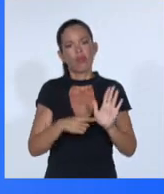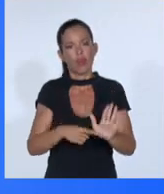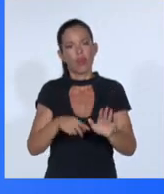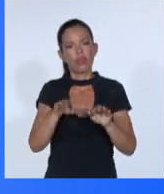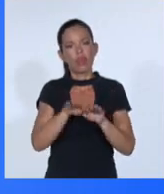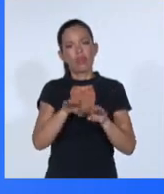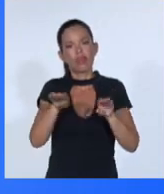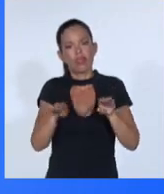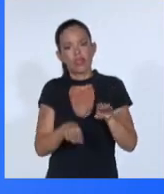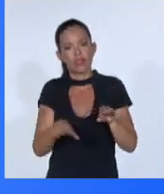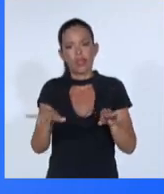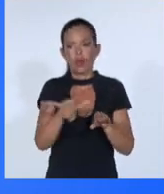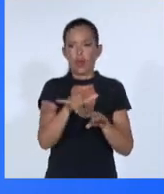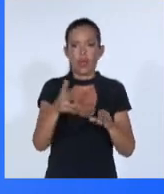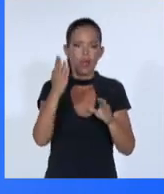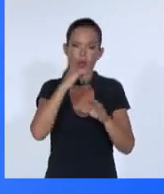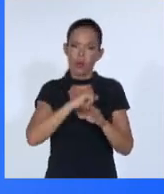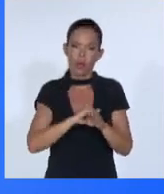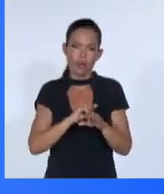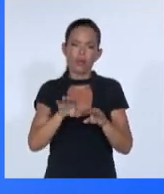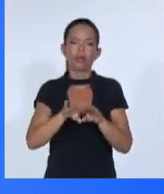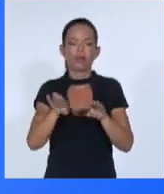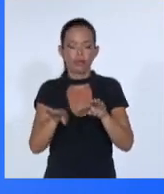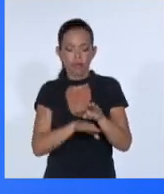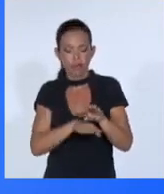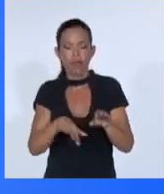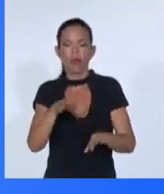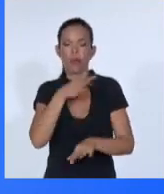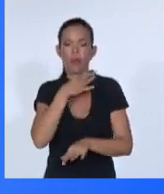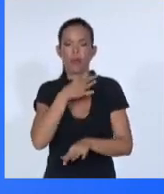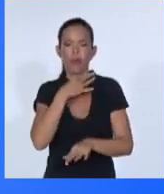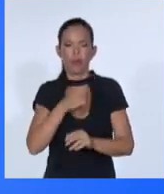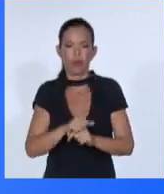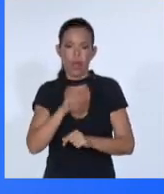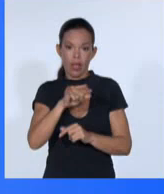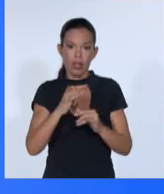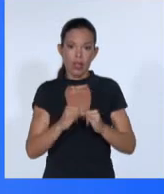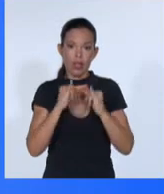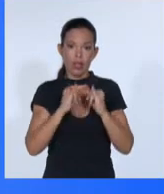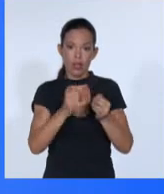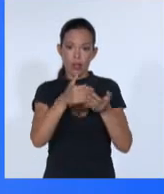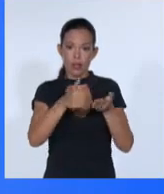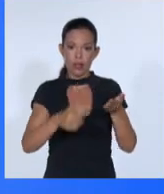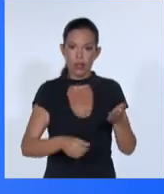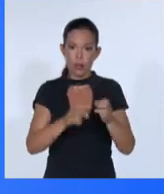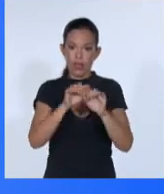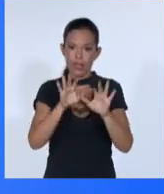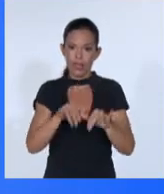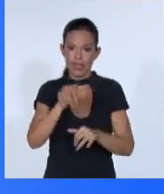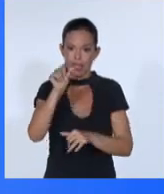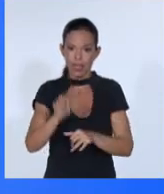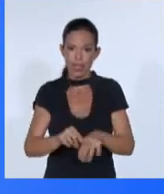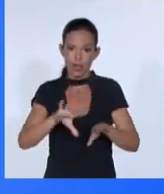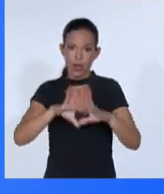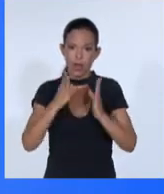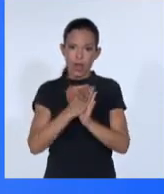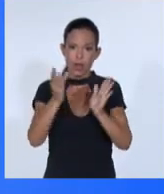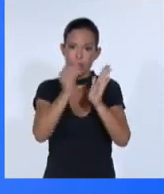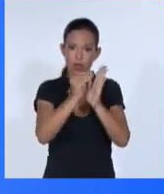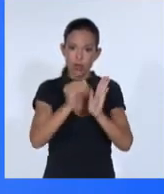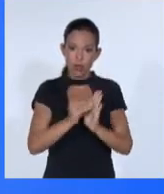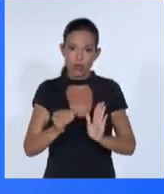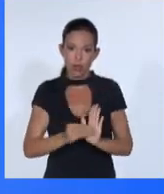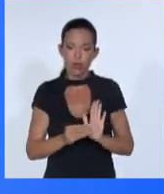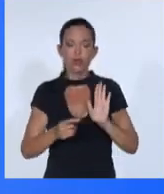Los informes elaborados por el secretario general contienen cifras irrefutables que reflejan una